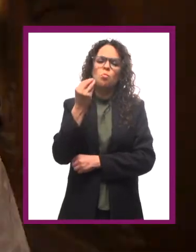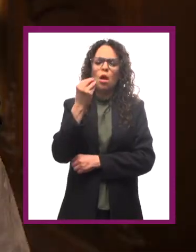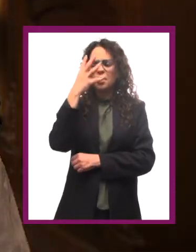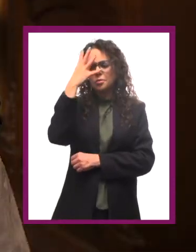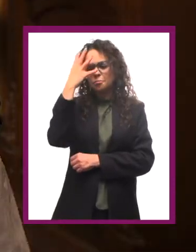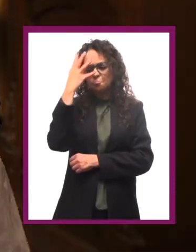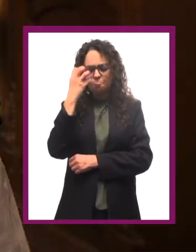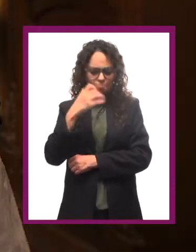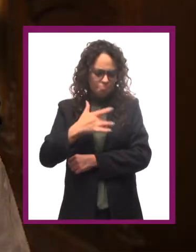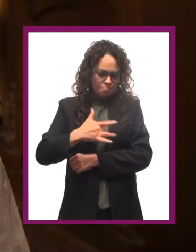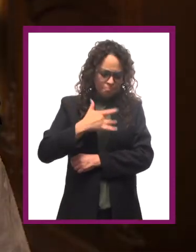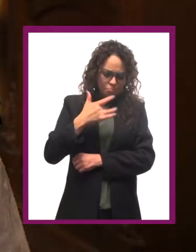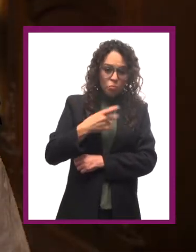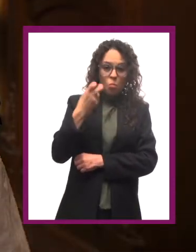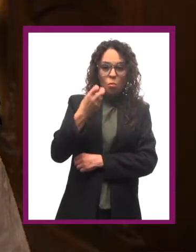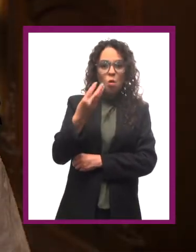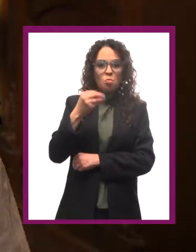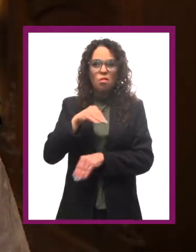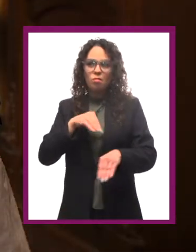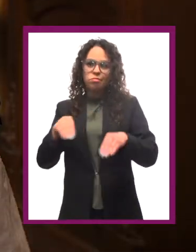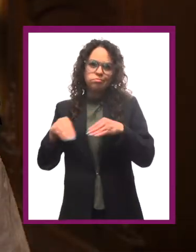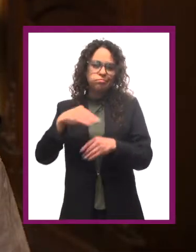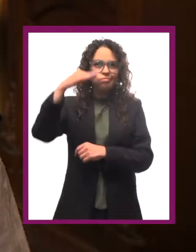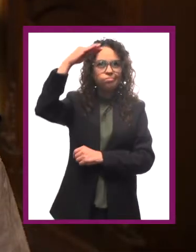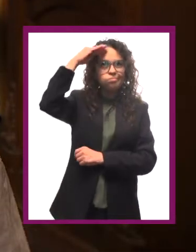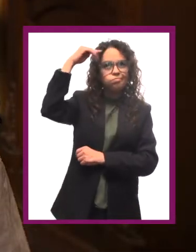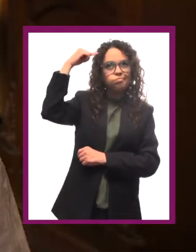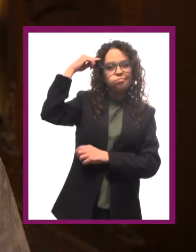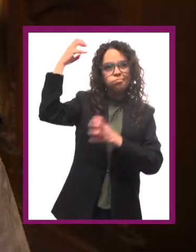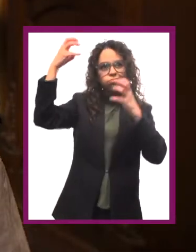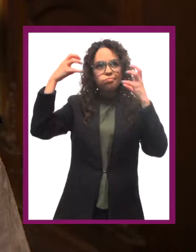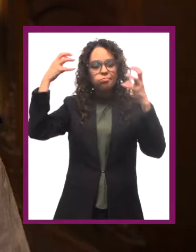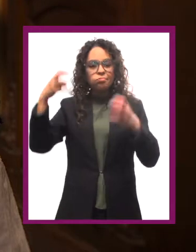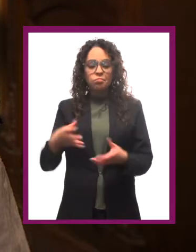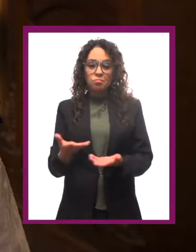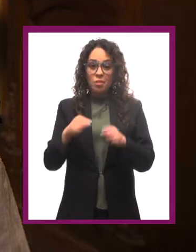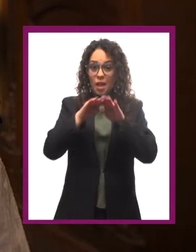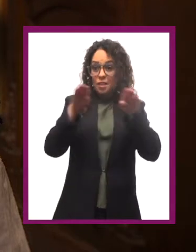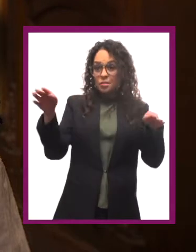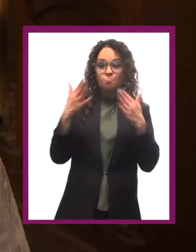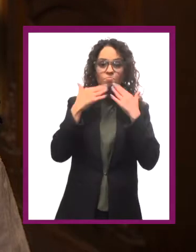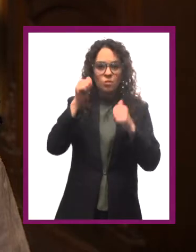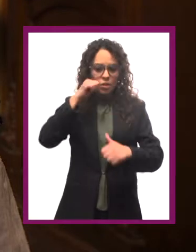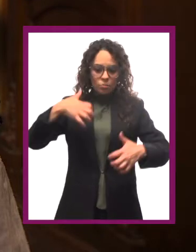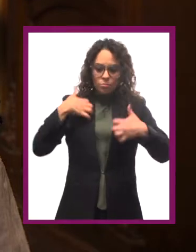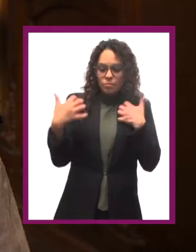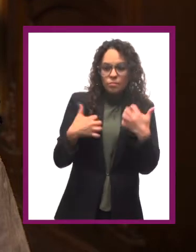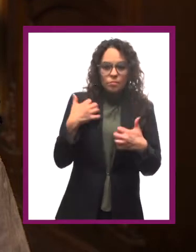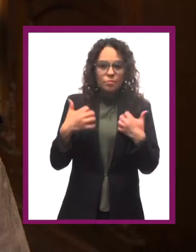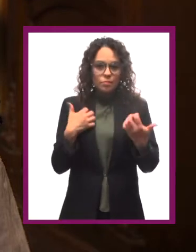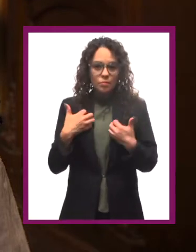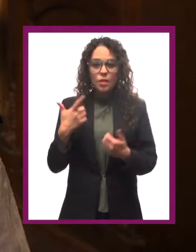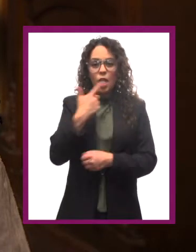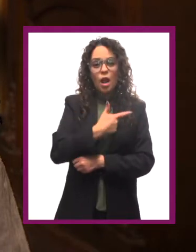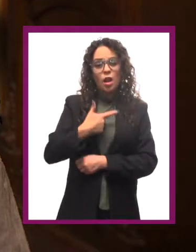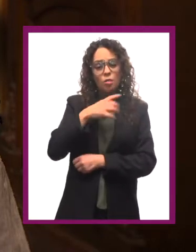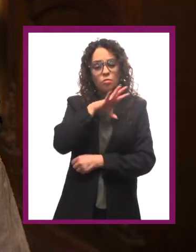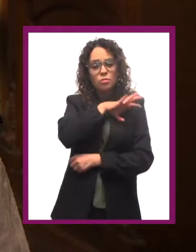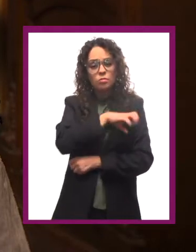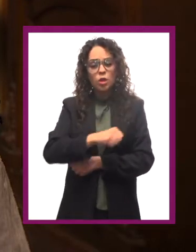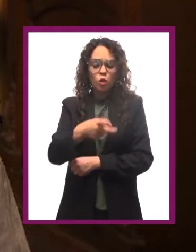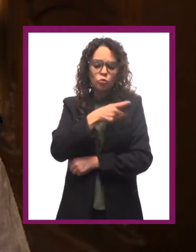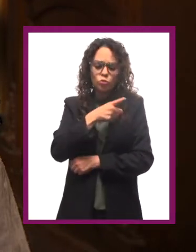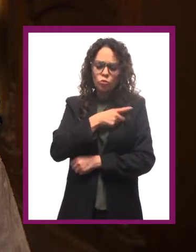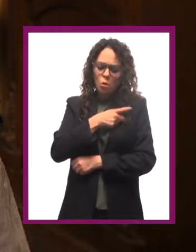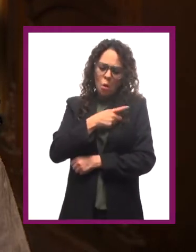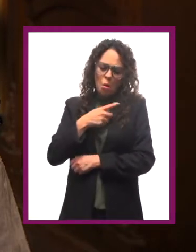melancólico y por eso son inquietos, reflexivos, inestables, ansiosos. Adoran el